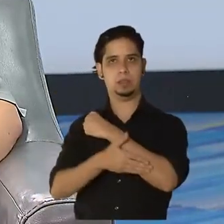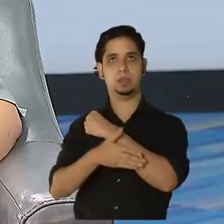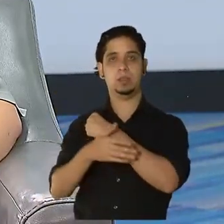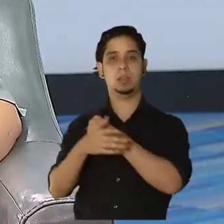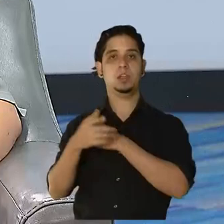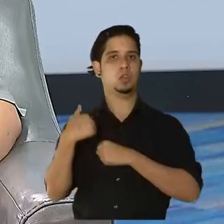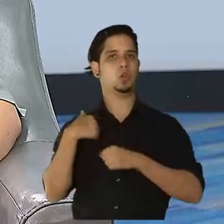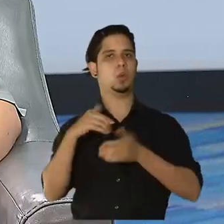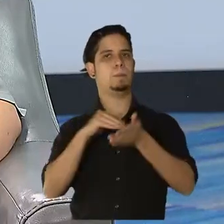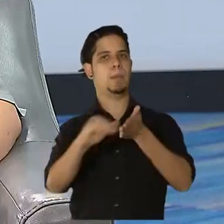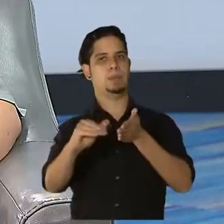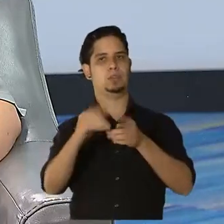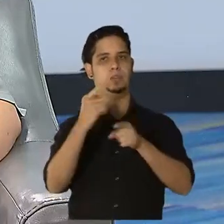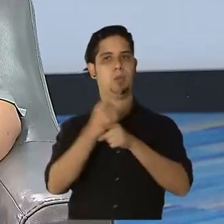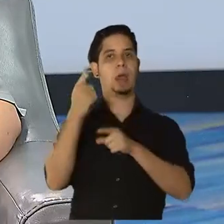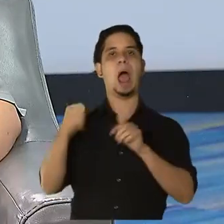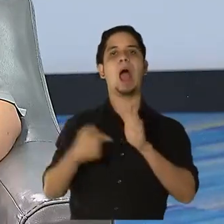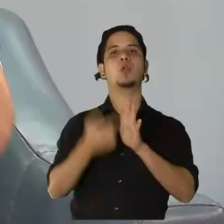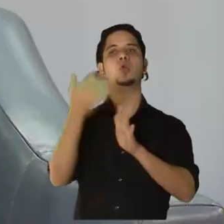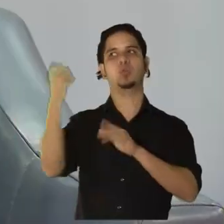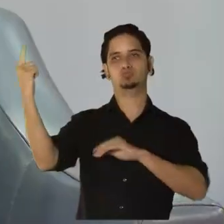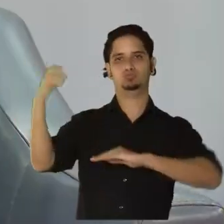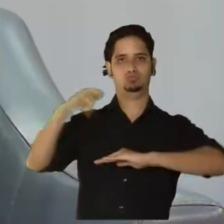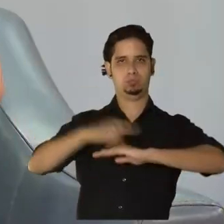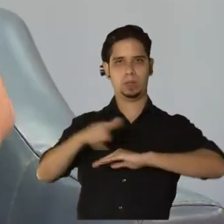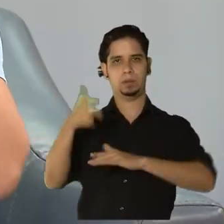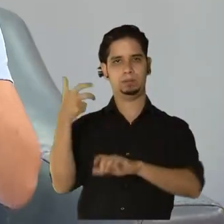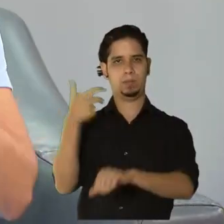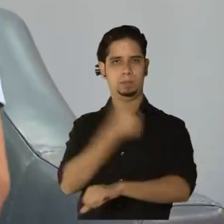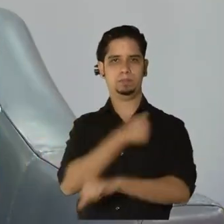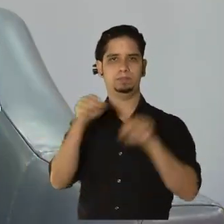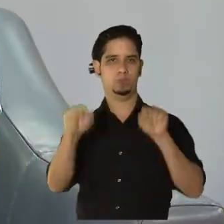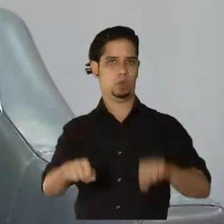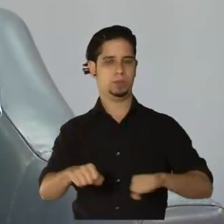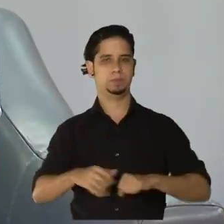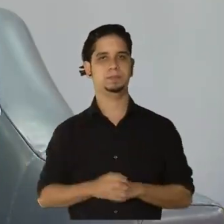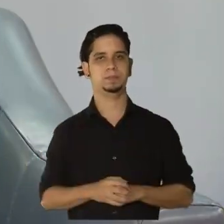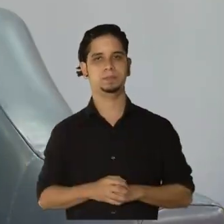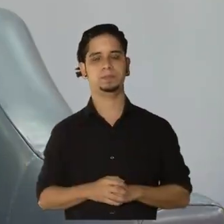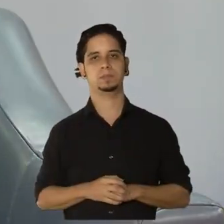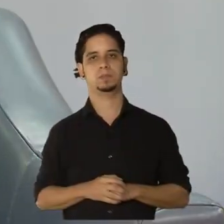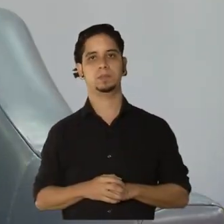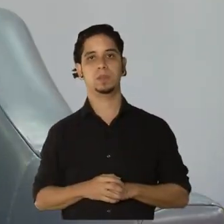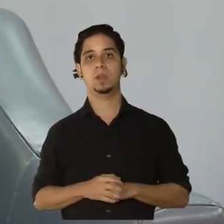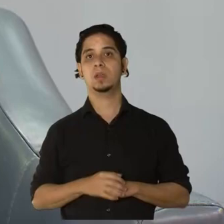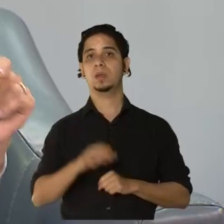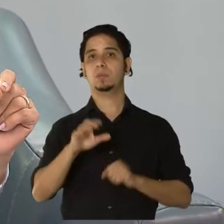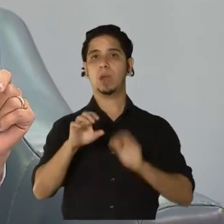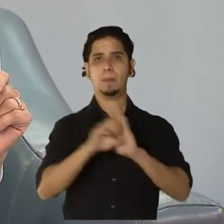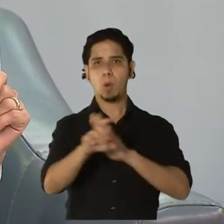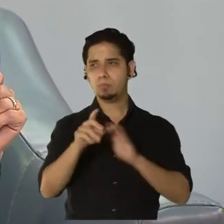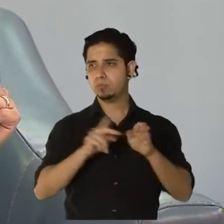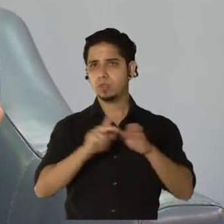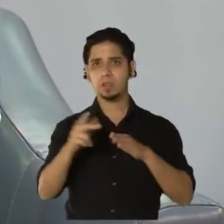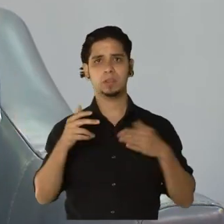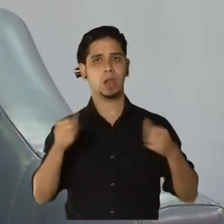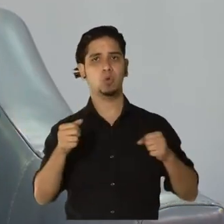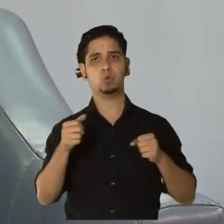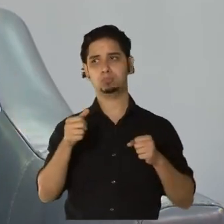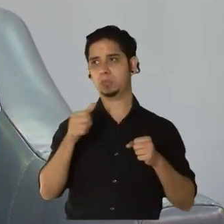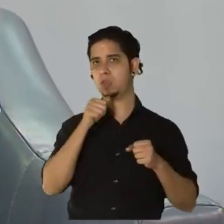autorizaron a algunos que se pudieran vacunar. Doctor, si hay algún profesional de la salud que quizás no trabaje en un hospital, tenga una clínica